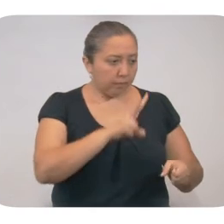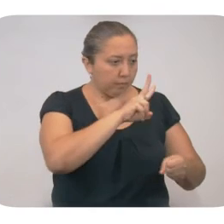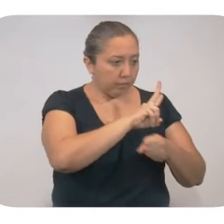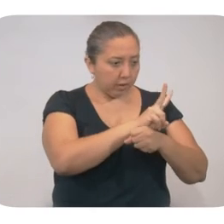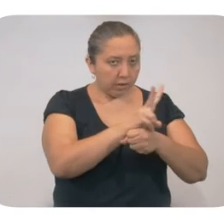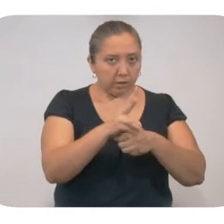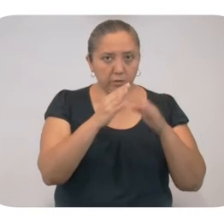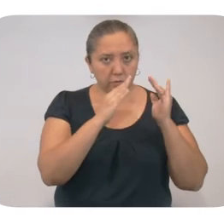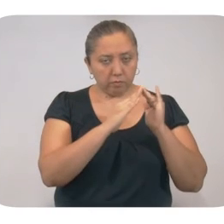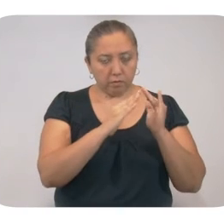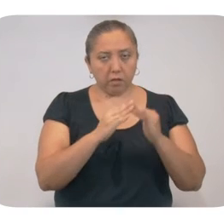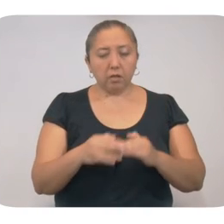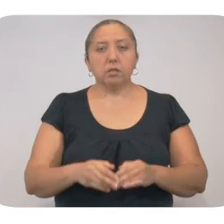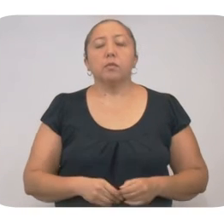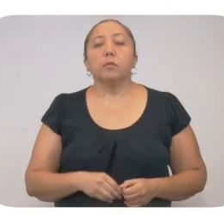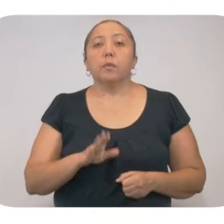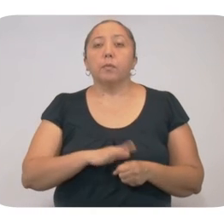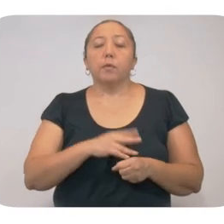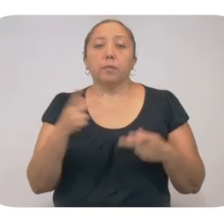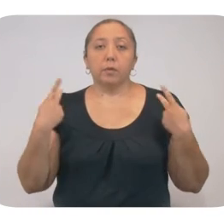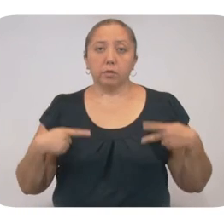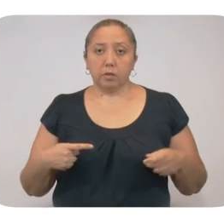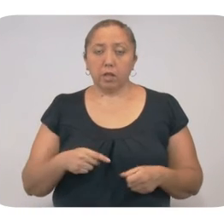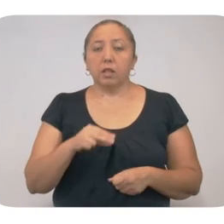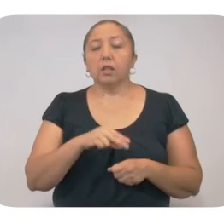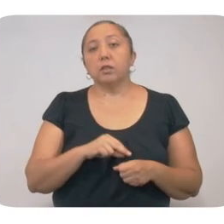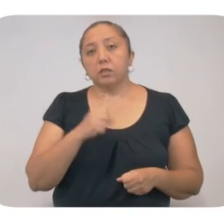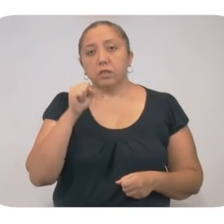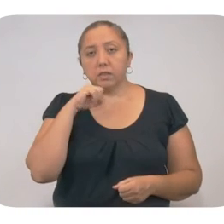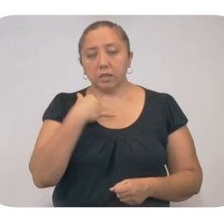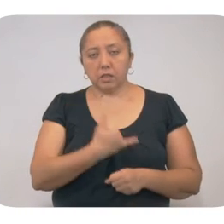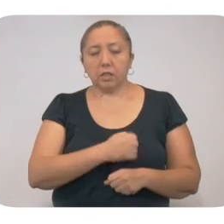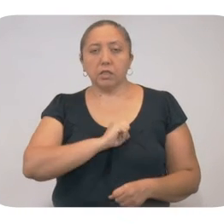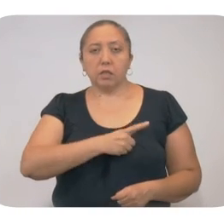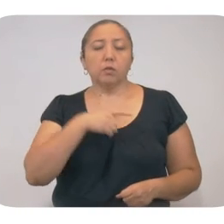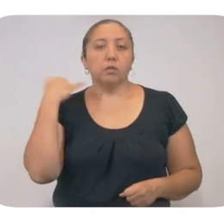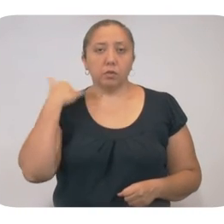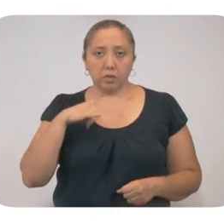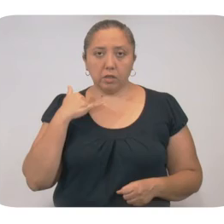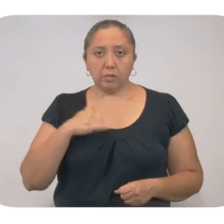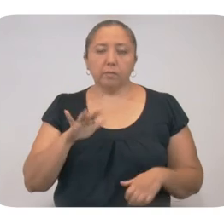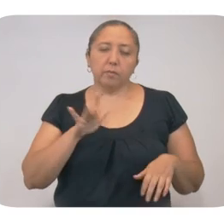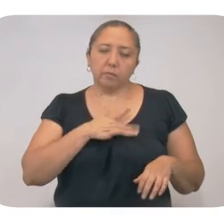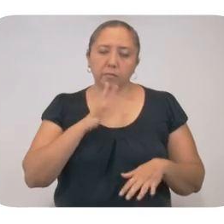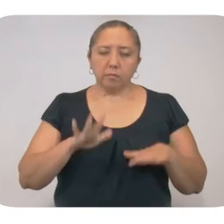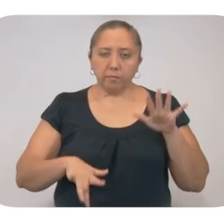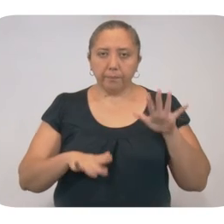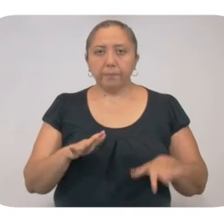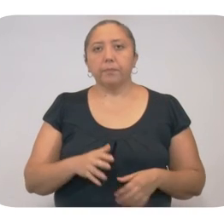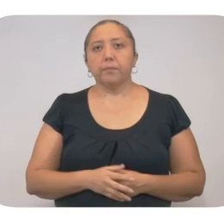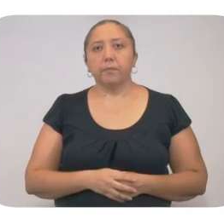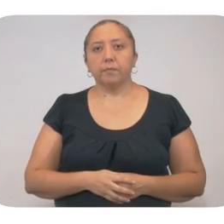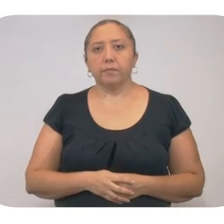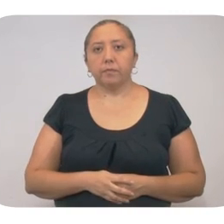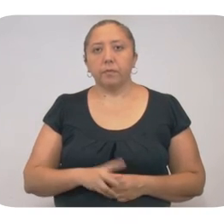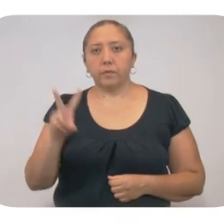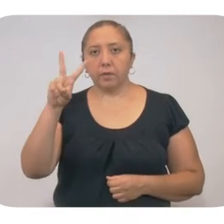aisladas y monitoreadas constantemente por personal médico de la Secretaría de Salud de Yucatán. Presentan síntomas leves.